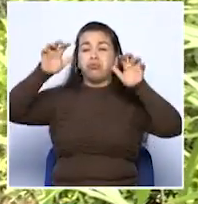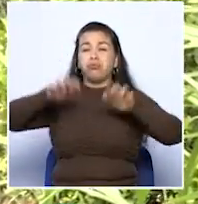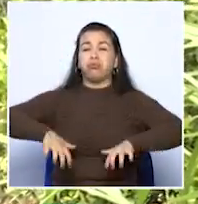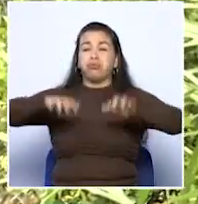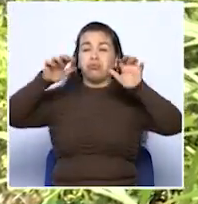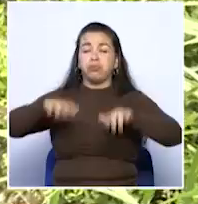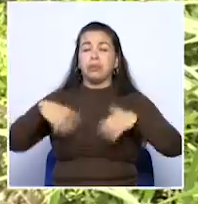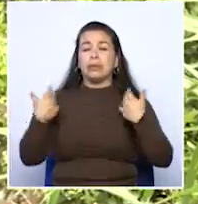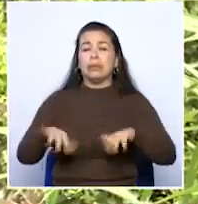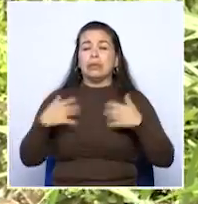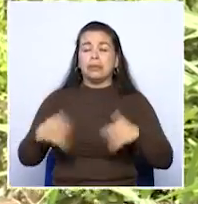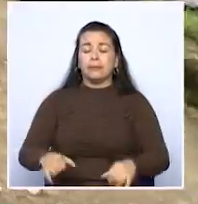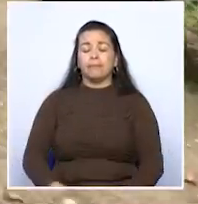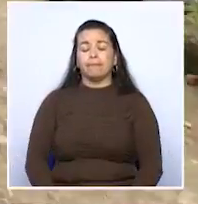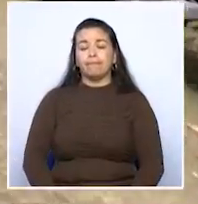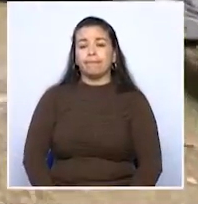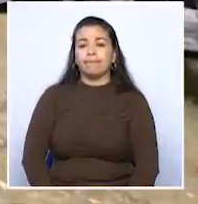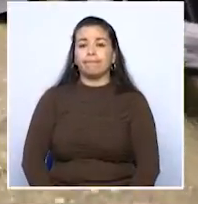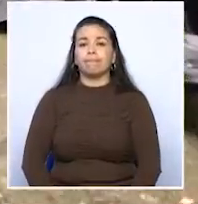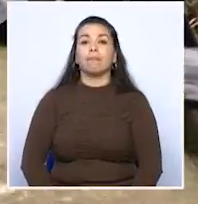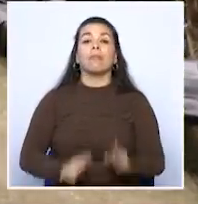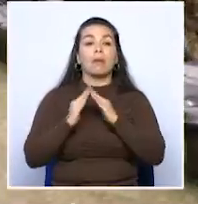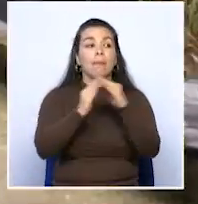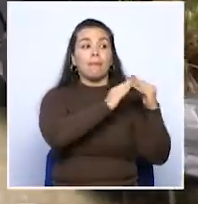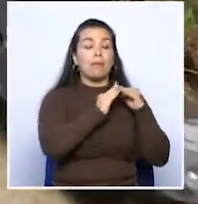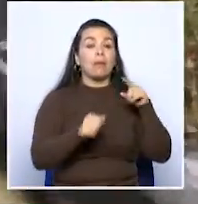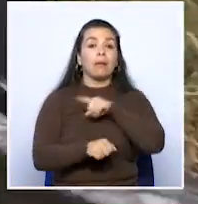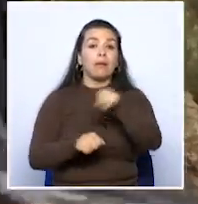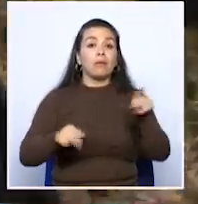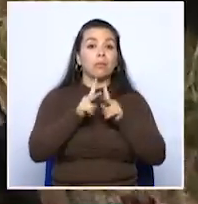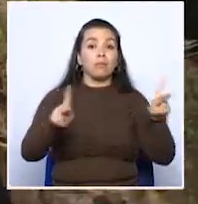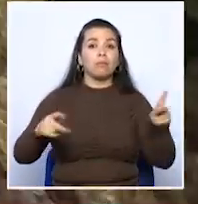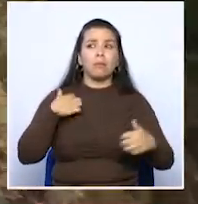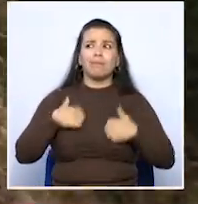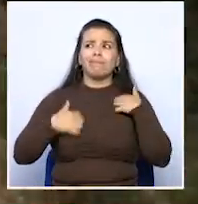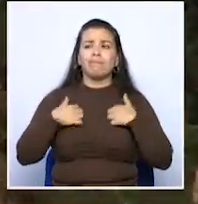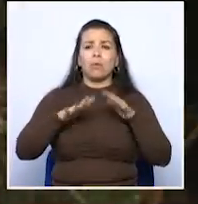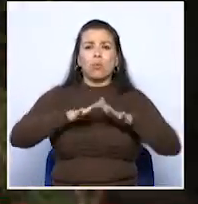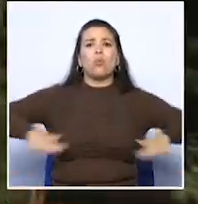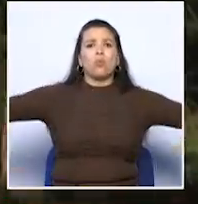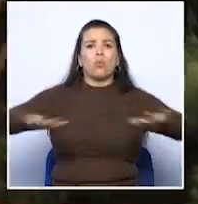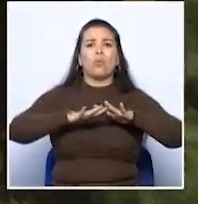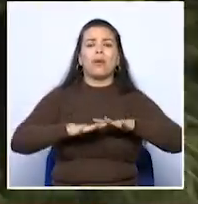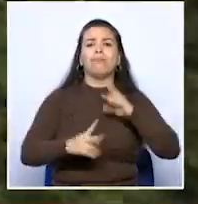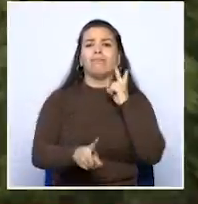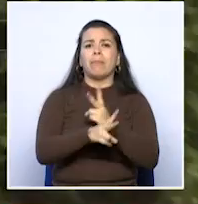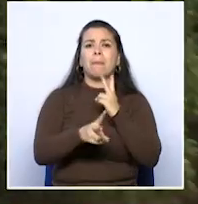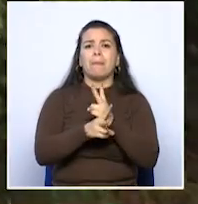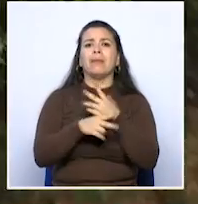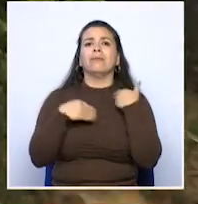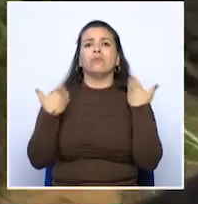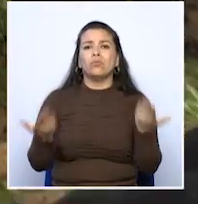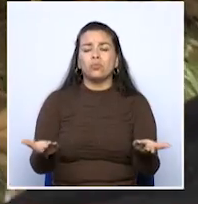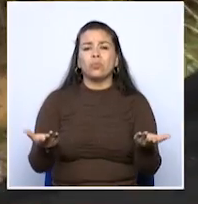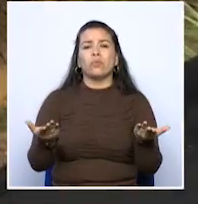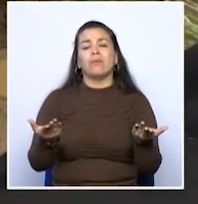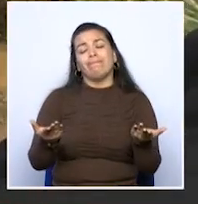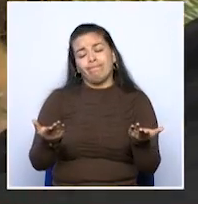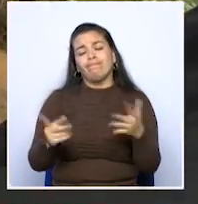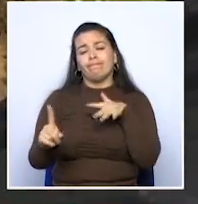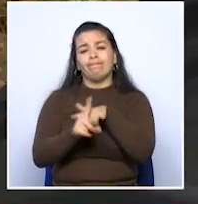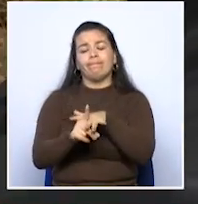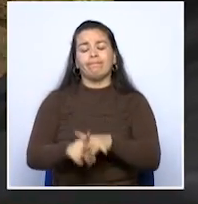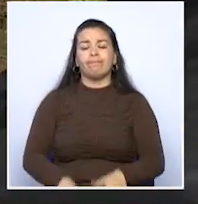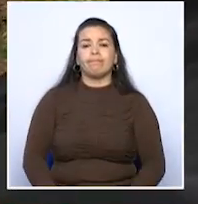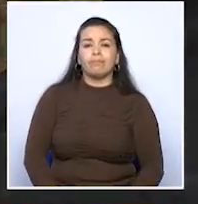la quebrada a la víbora que pasa por el sector. Los habitantes de estas viviendas temen que en el lugar se pueda originar una tragedia si no se realiza una pronta intervención.